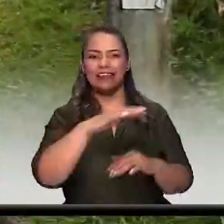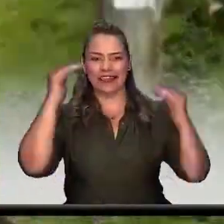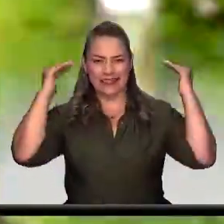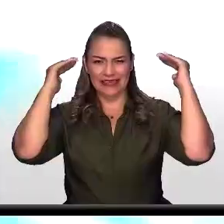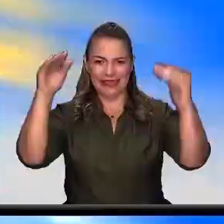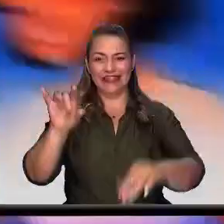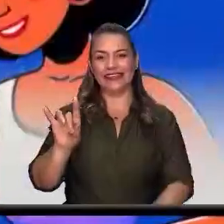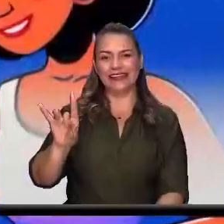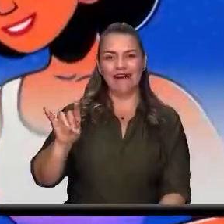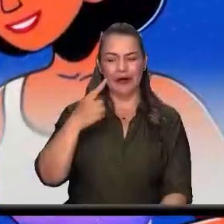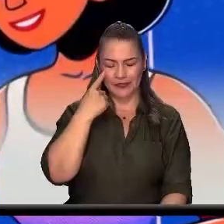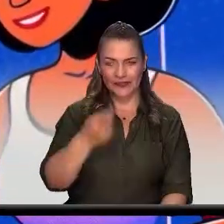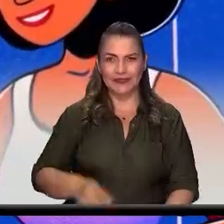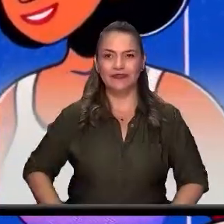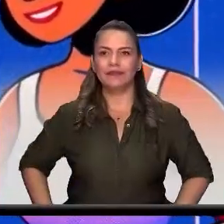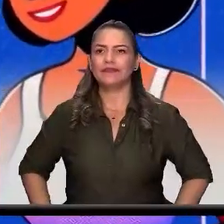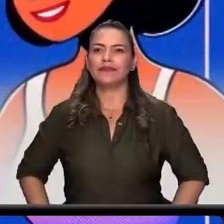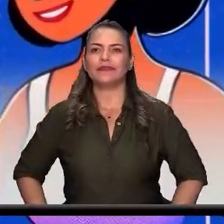increíble